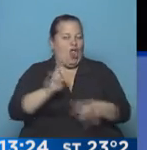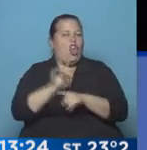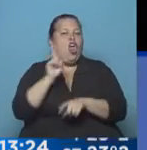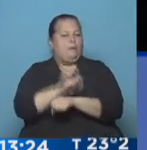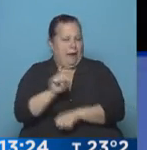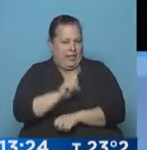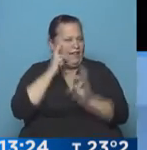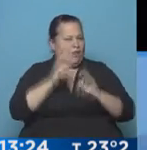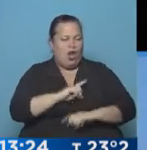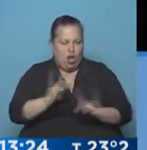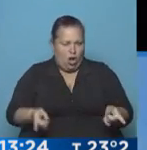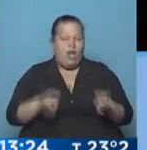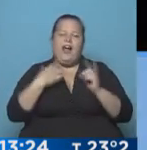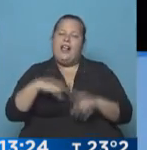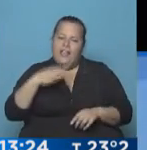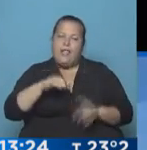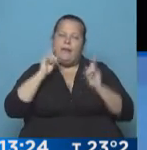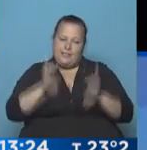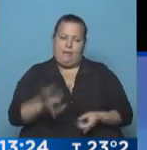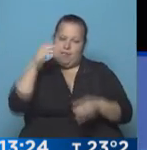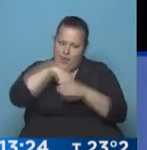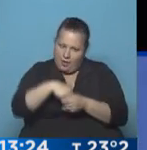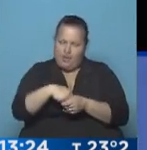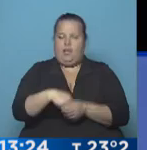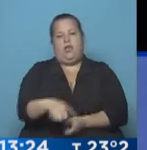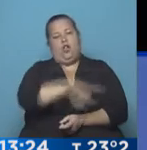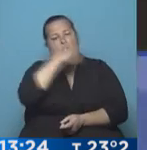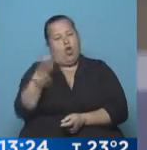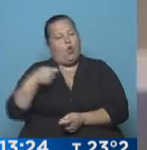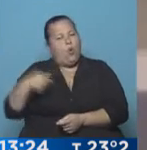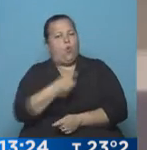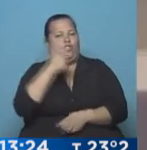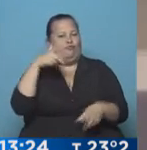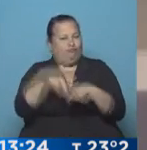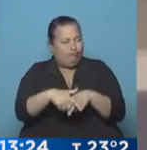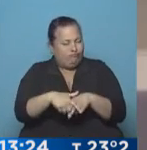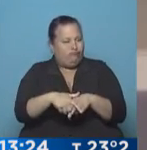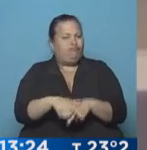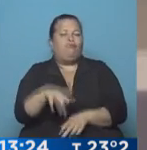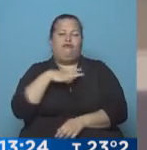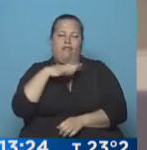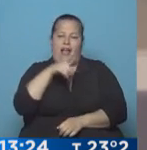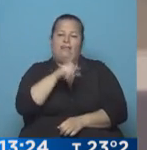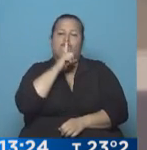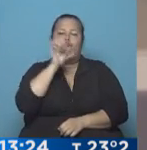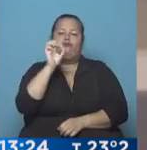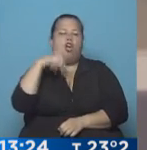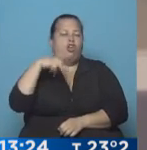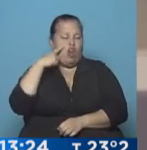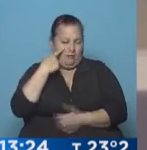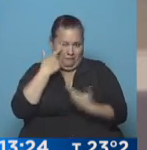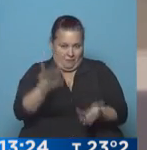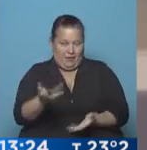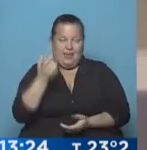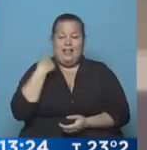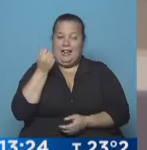que no está investigado y que debería entrar también en esta otra causa pendiente que tiene Toñoli. Lo pueden ver,